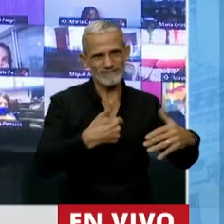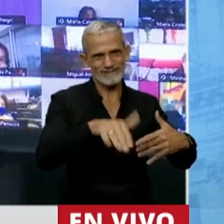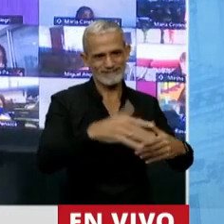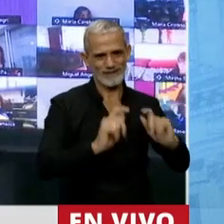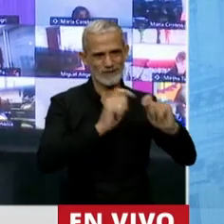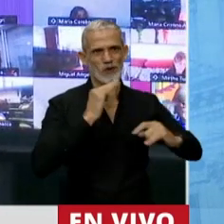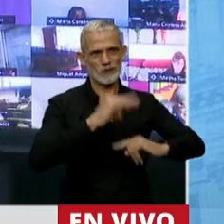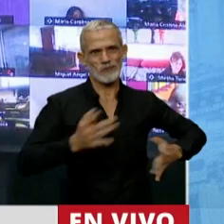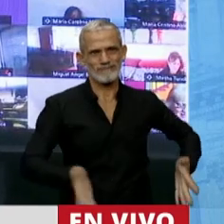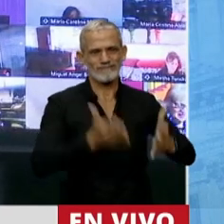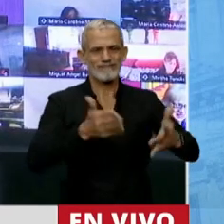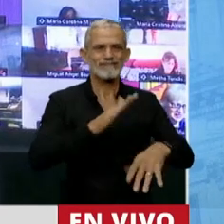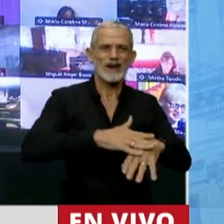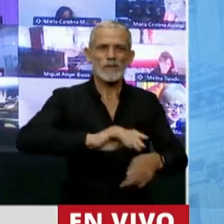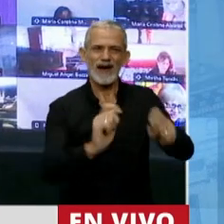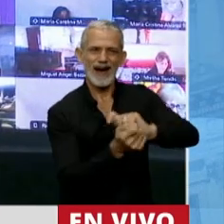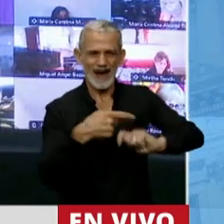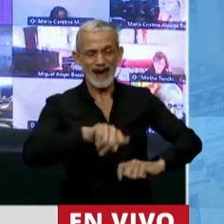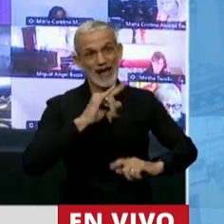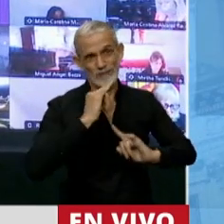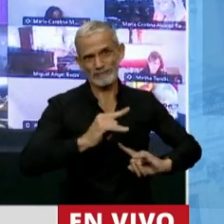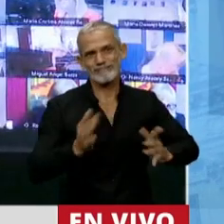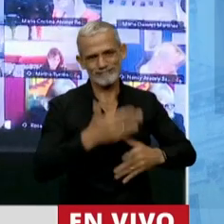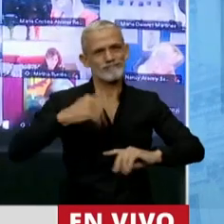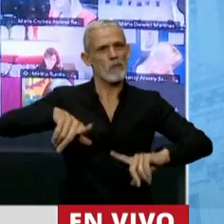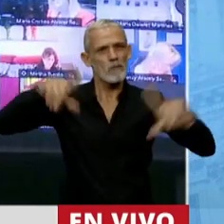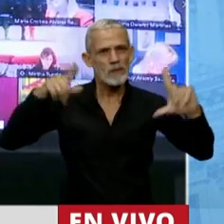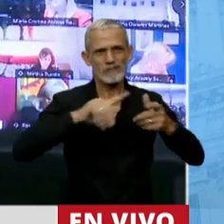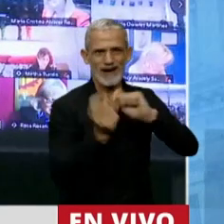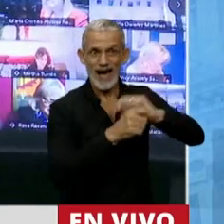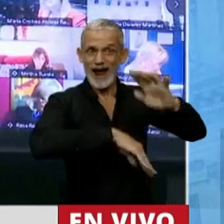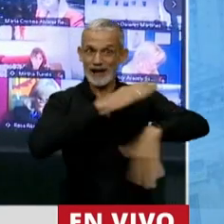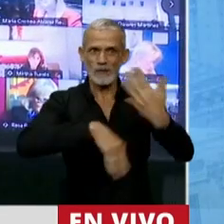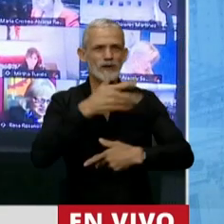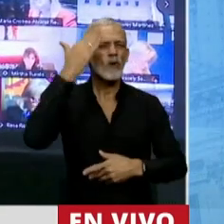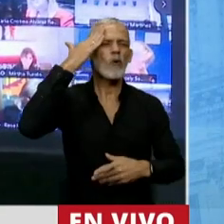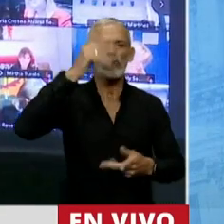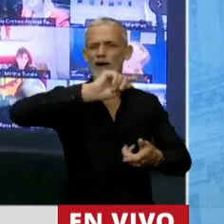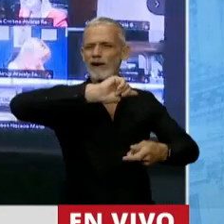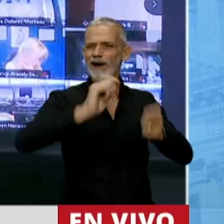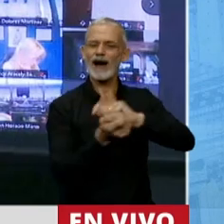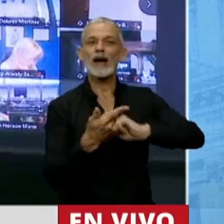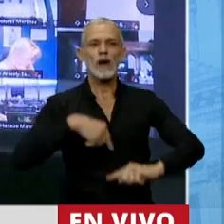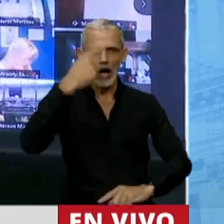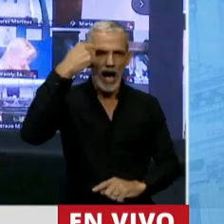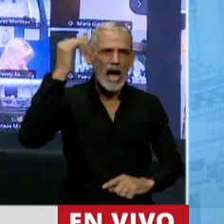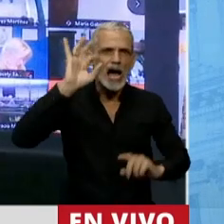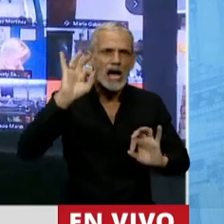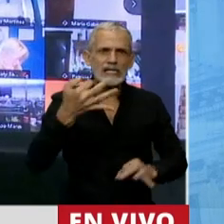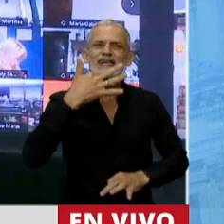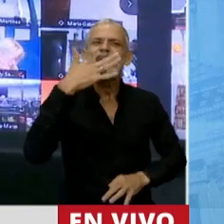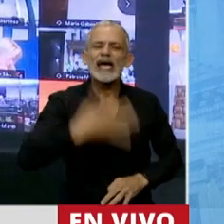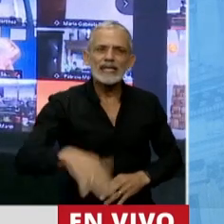llevan adelante este cambio. Son ellos los verdaderos protagonistas de esta revolución cultural a fin de tomar conciencia